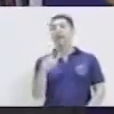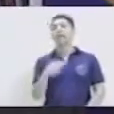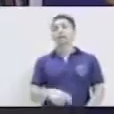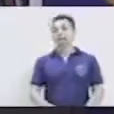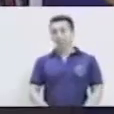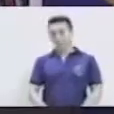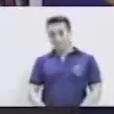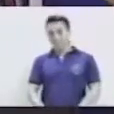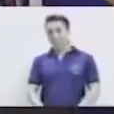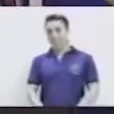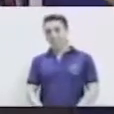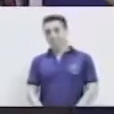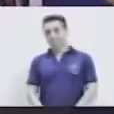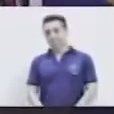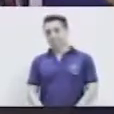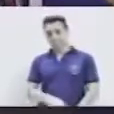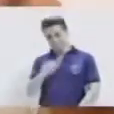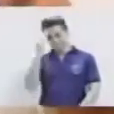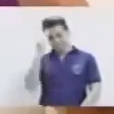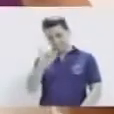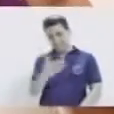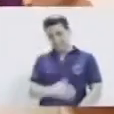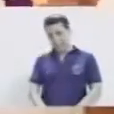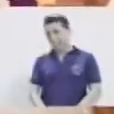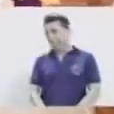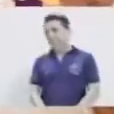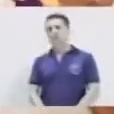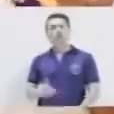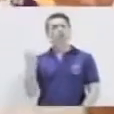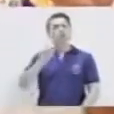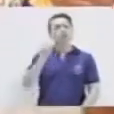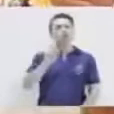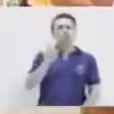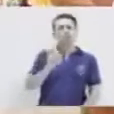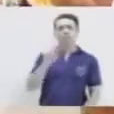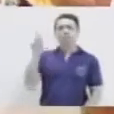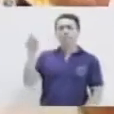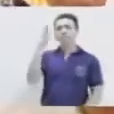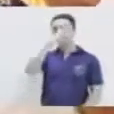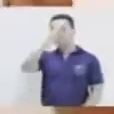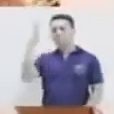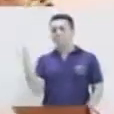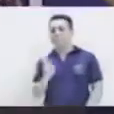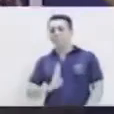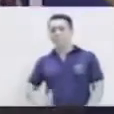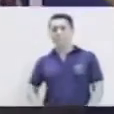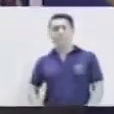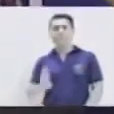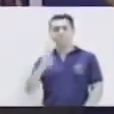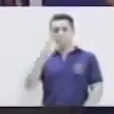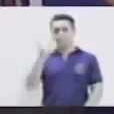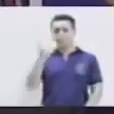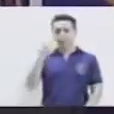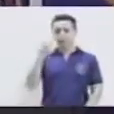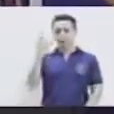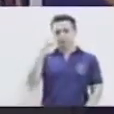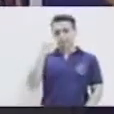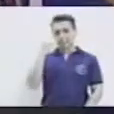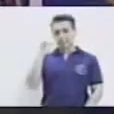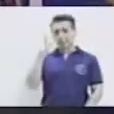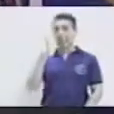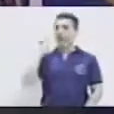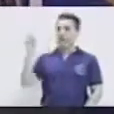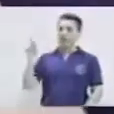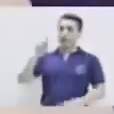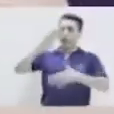¡Brasil! ¿Sabes en qué parte del mundo está Brasil? ¡Muy bien! En América